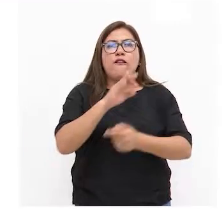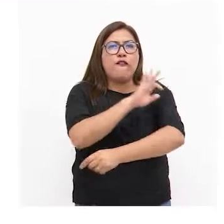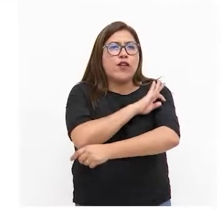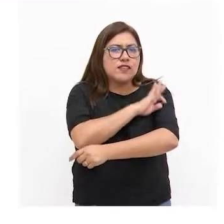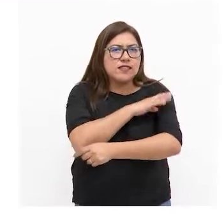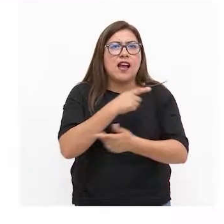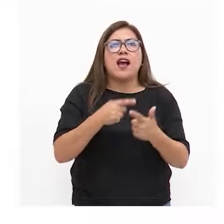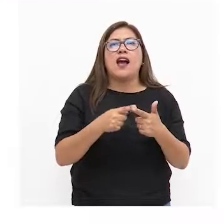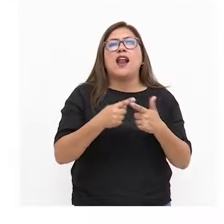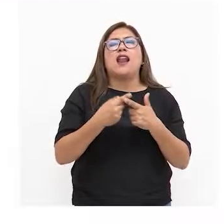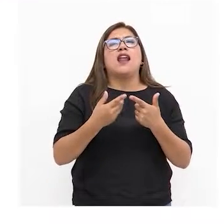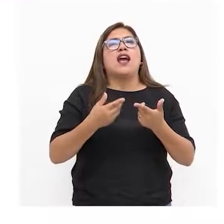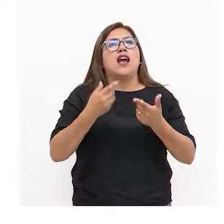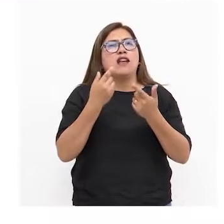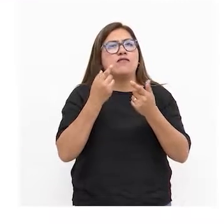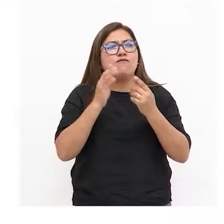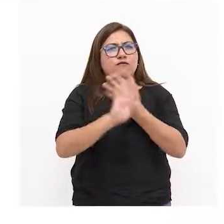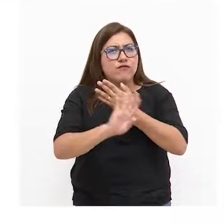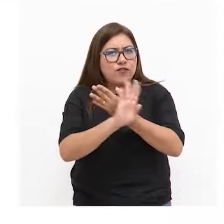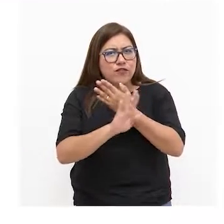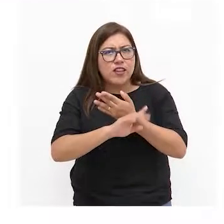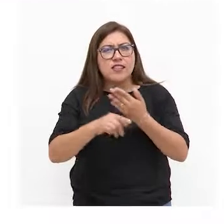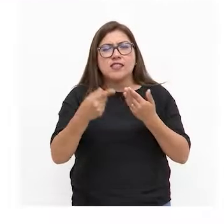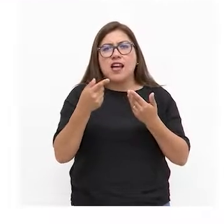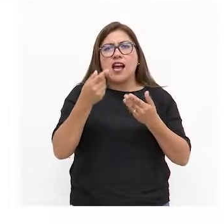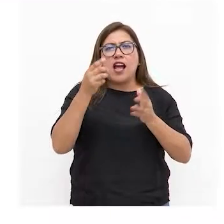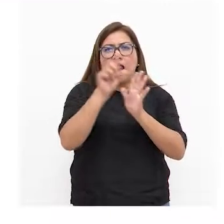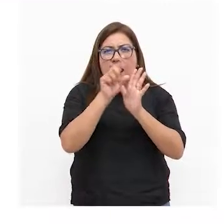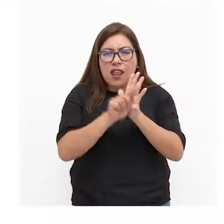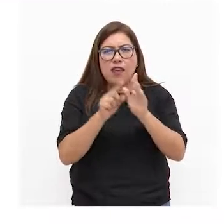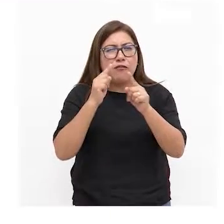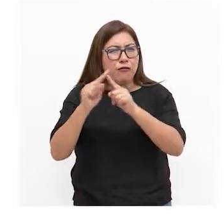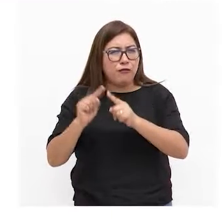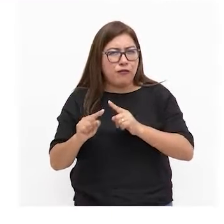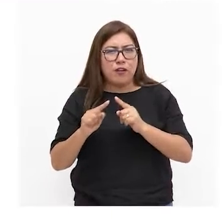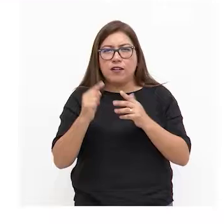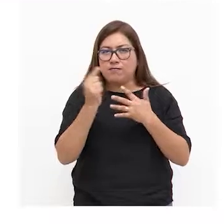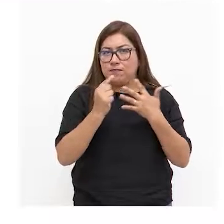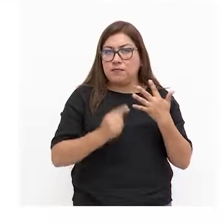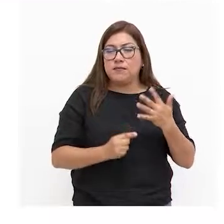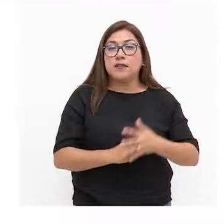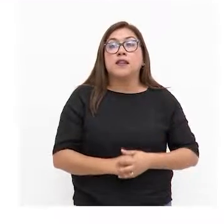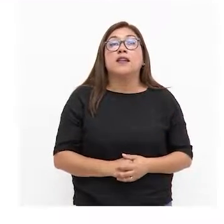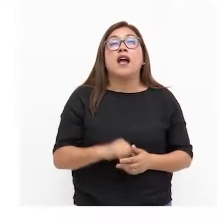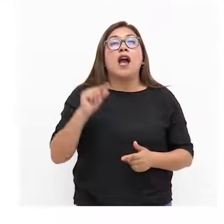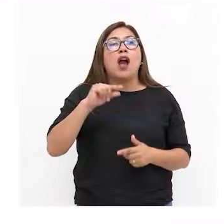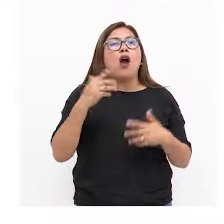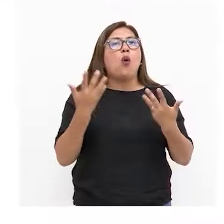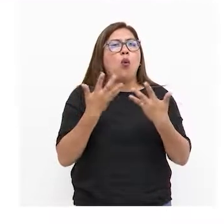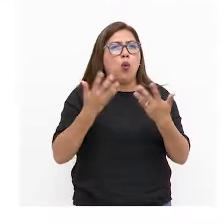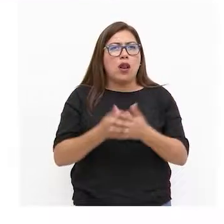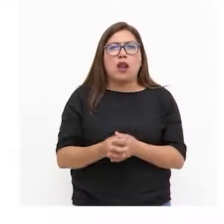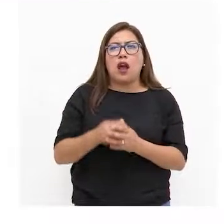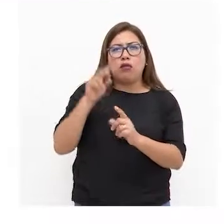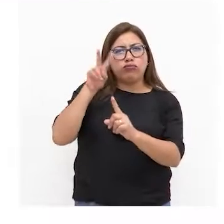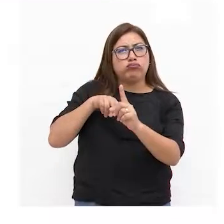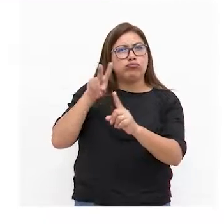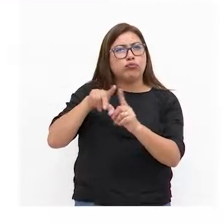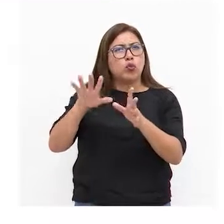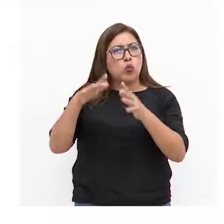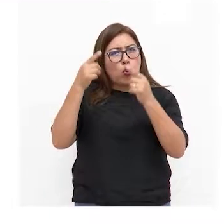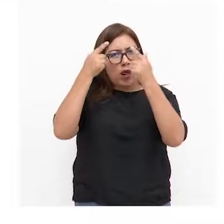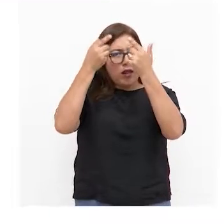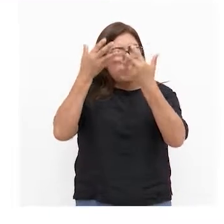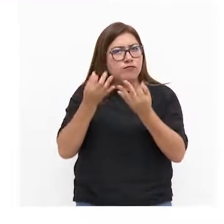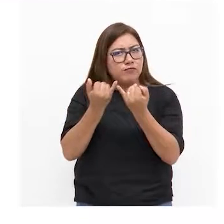defensa jurídica notarios y operadores de justicia en general respecto del reconocimiento de la capacidad